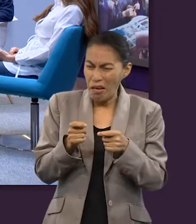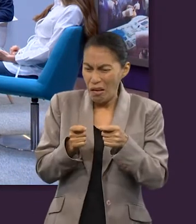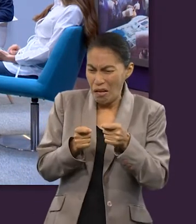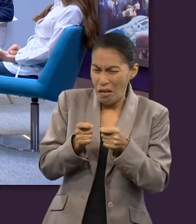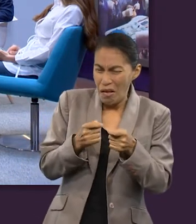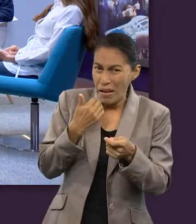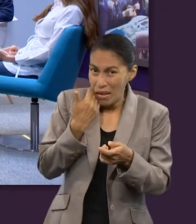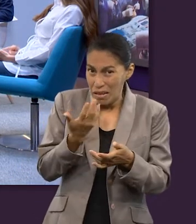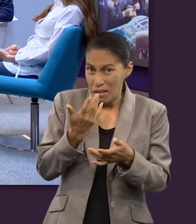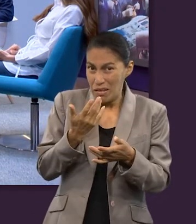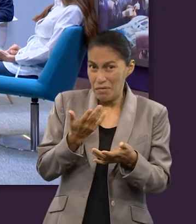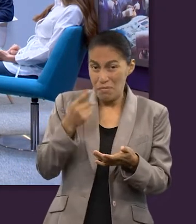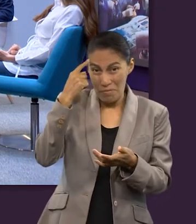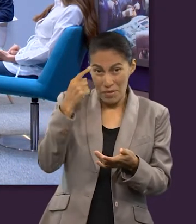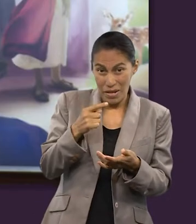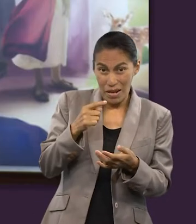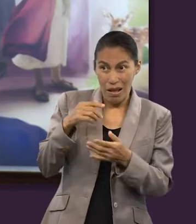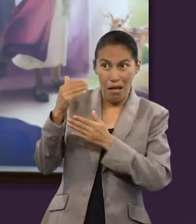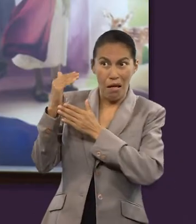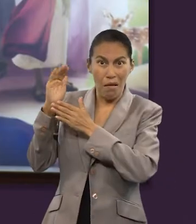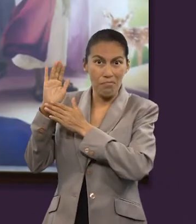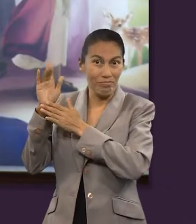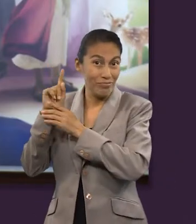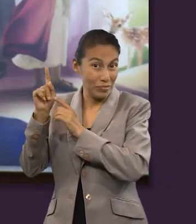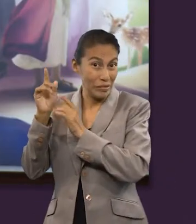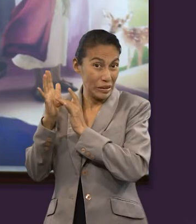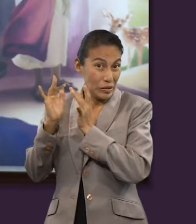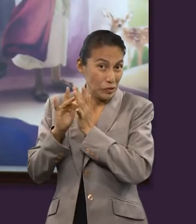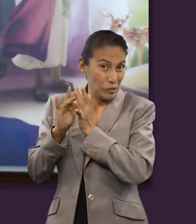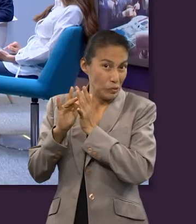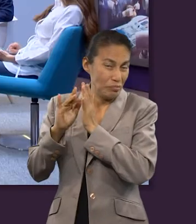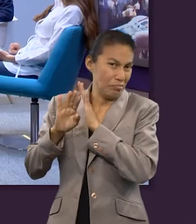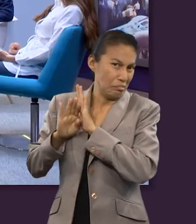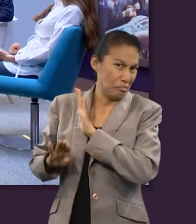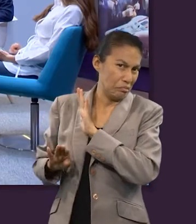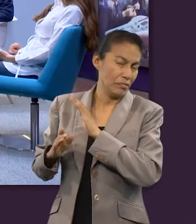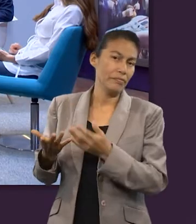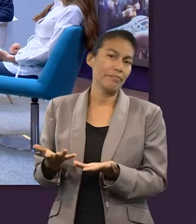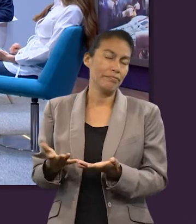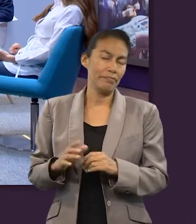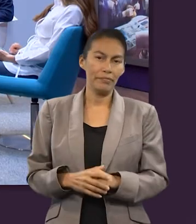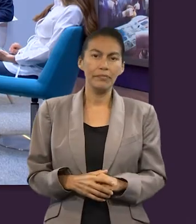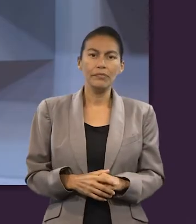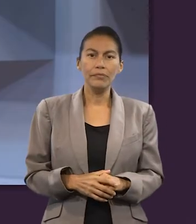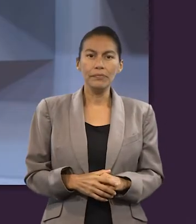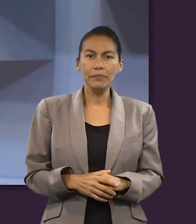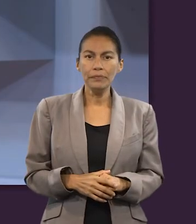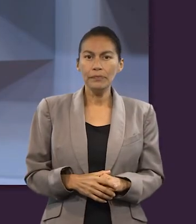ángeles para entonces contrarrestar toda la obra que se estaba haciendo.